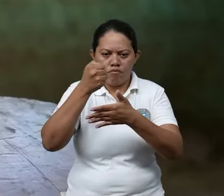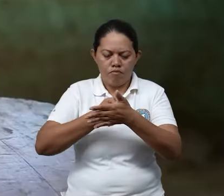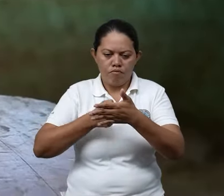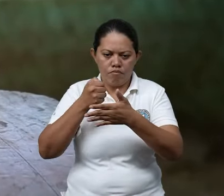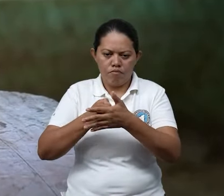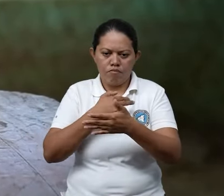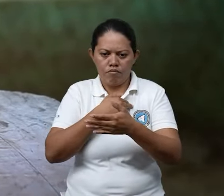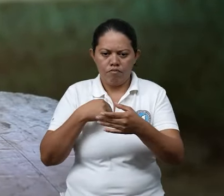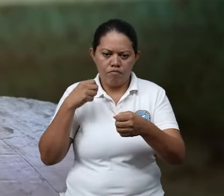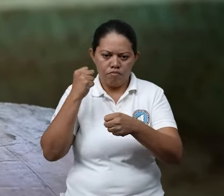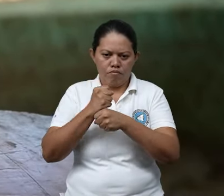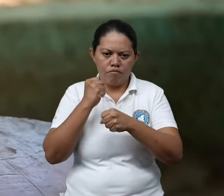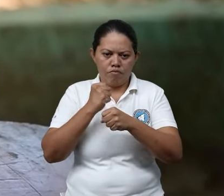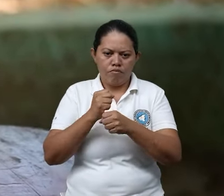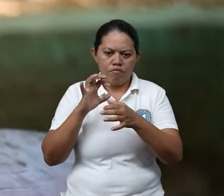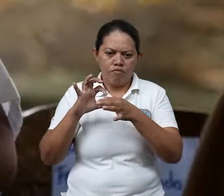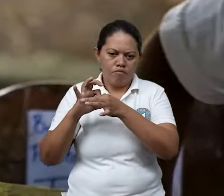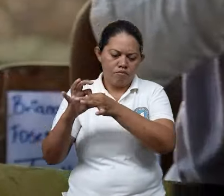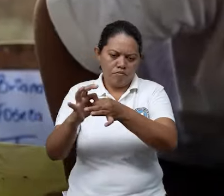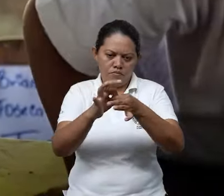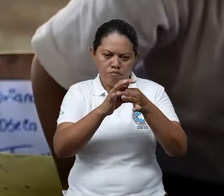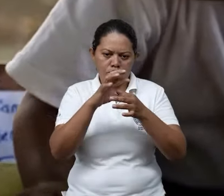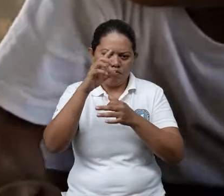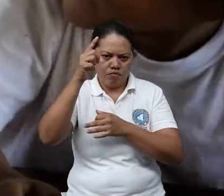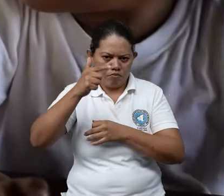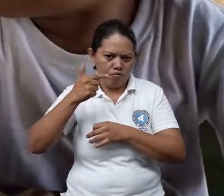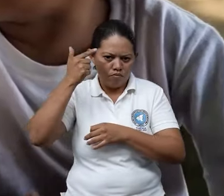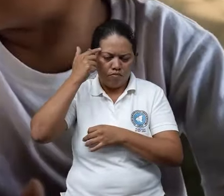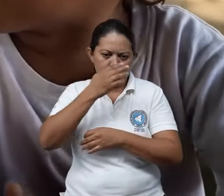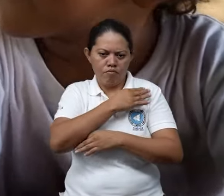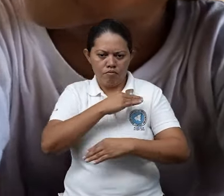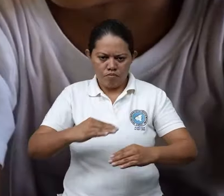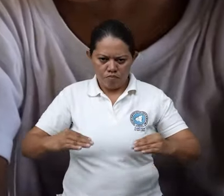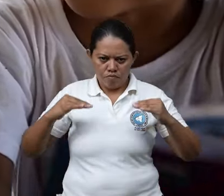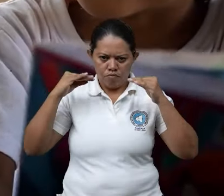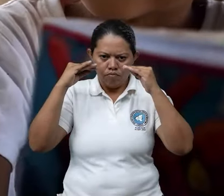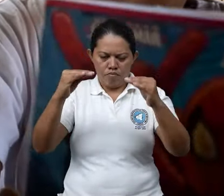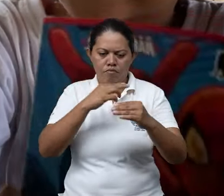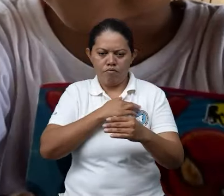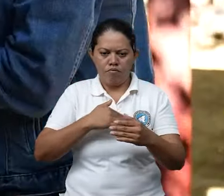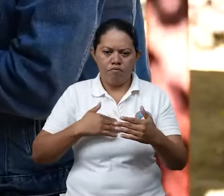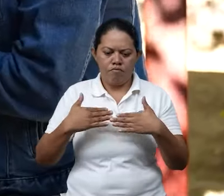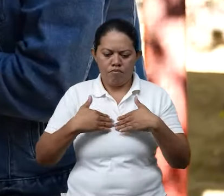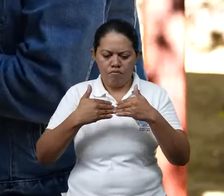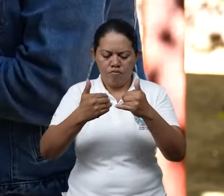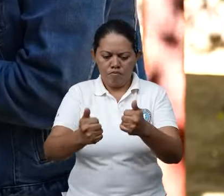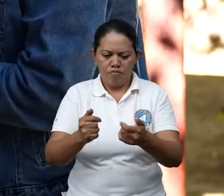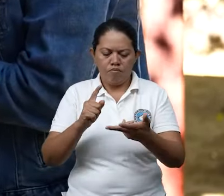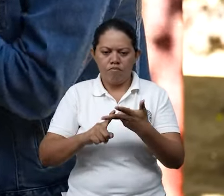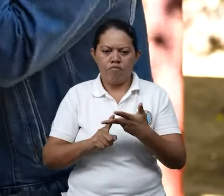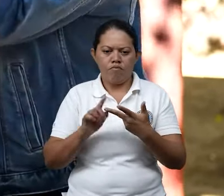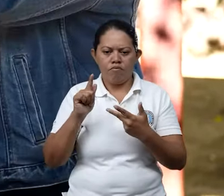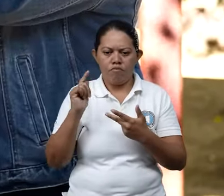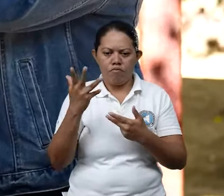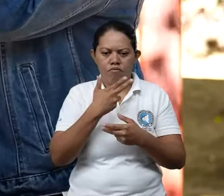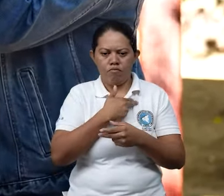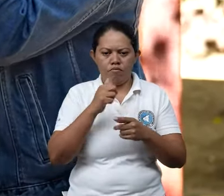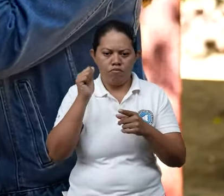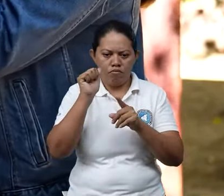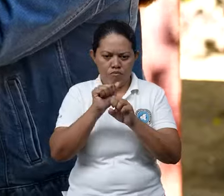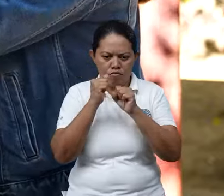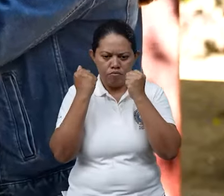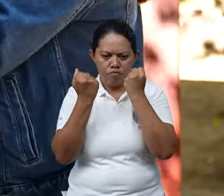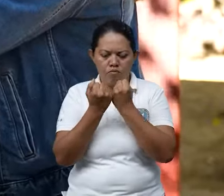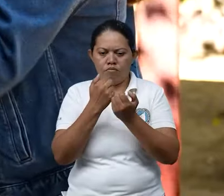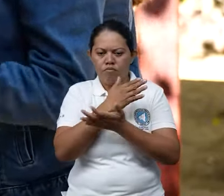conjunto con todas las instituciones miembros del sistema, el Ministerio de Educación, el Ministerio de Salud y todas las organizaciones